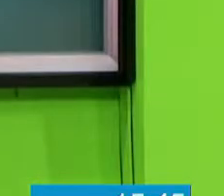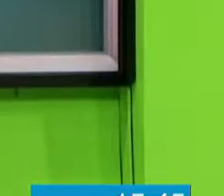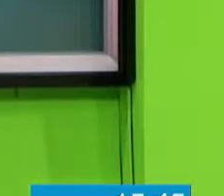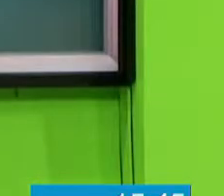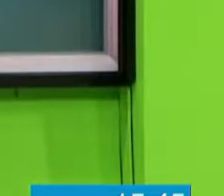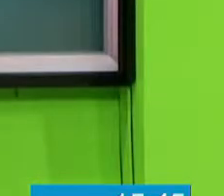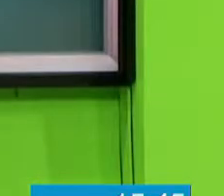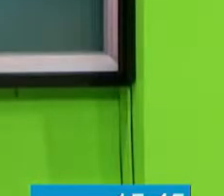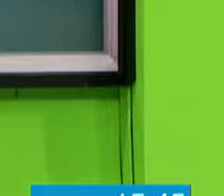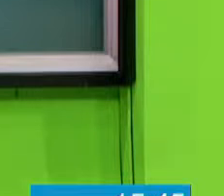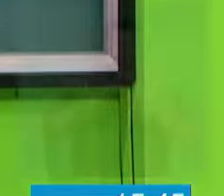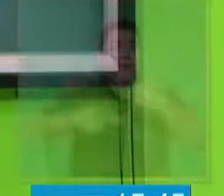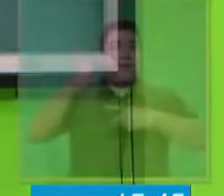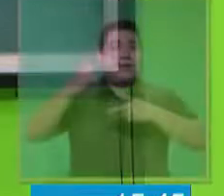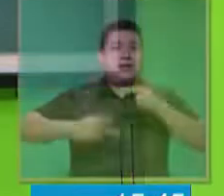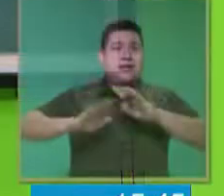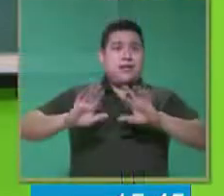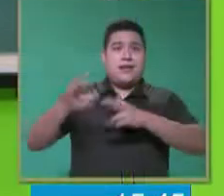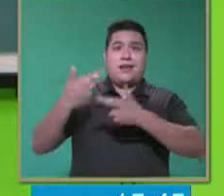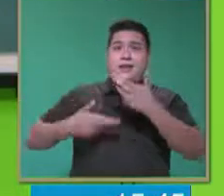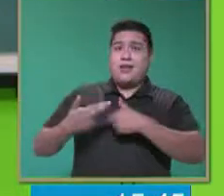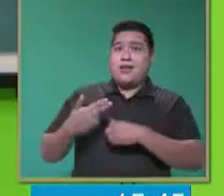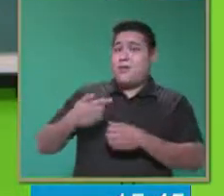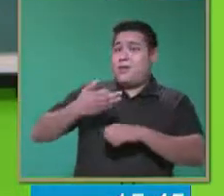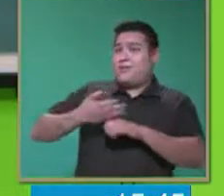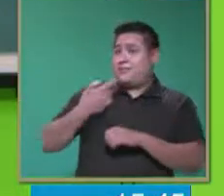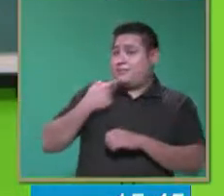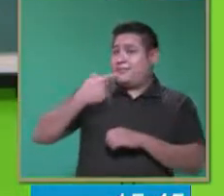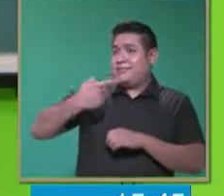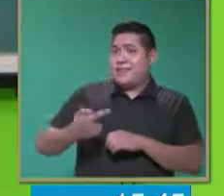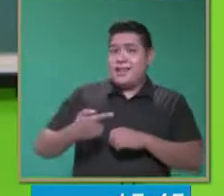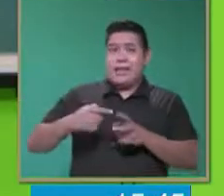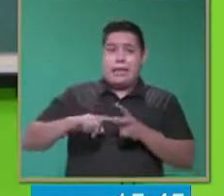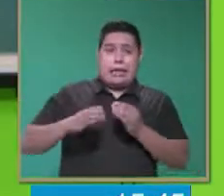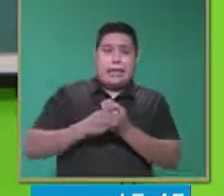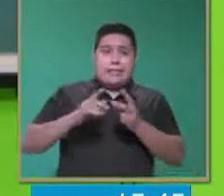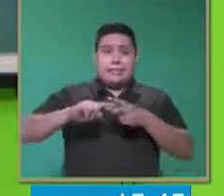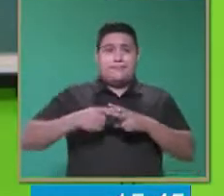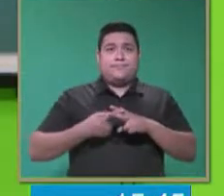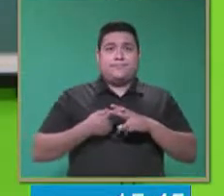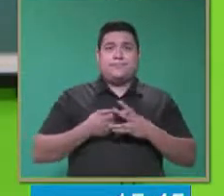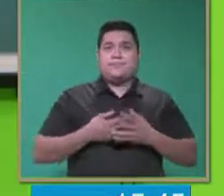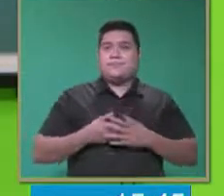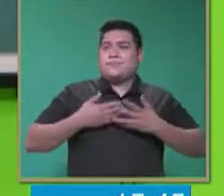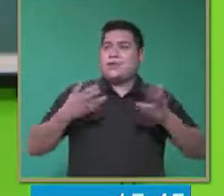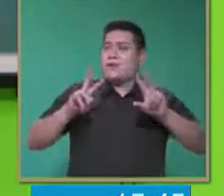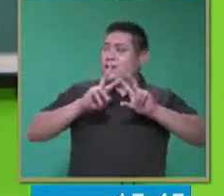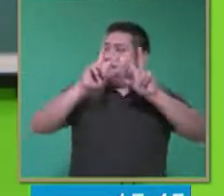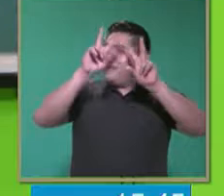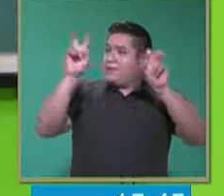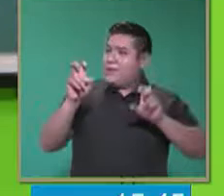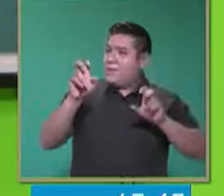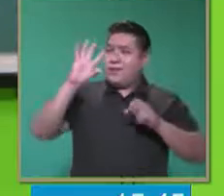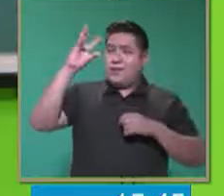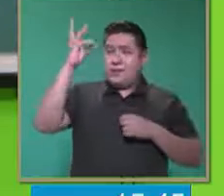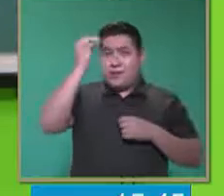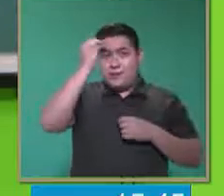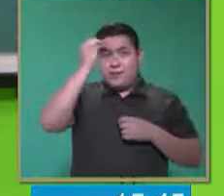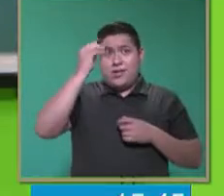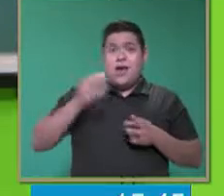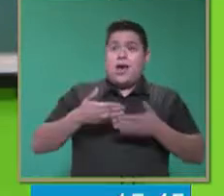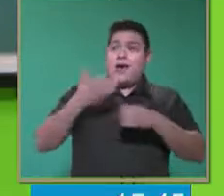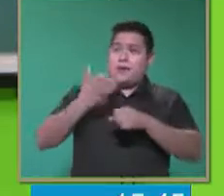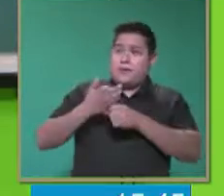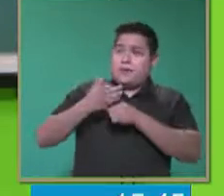Regresamos después de la pausa y como les comentamos al inicio de la clase con el tema de TEA, vamos a ver